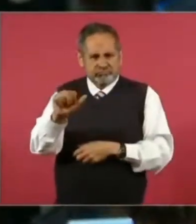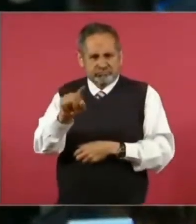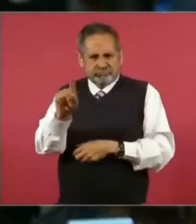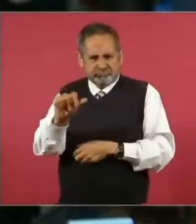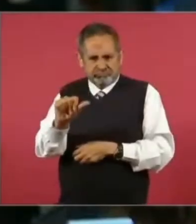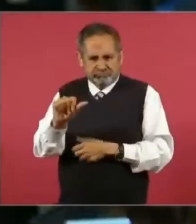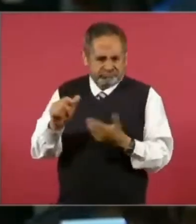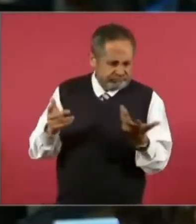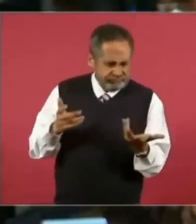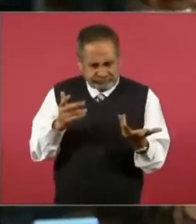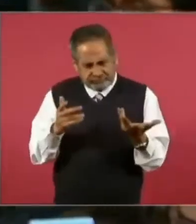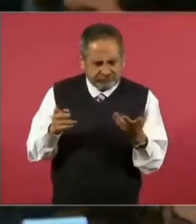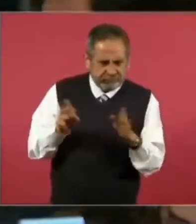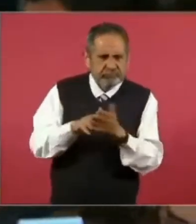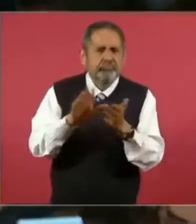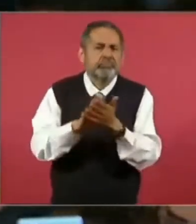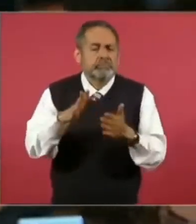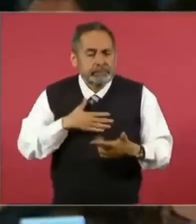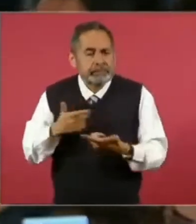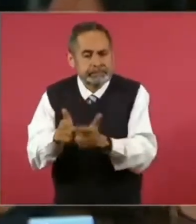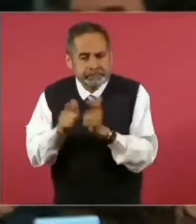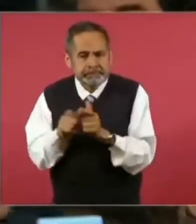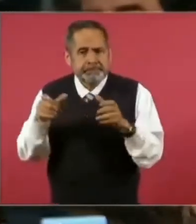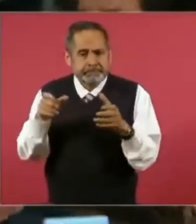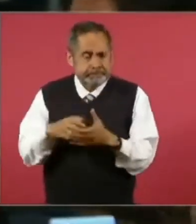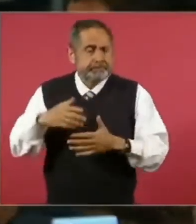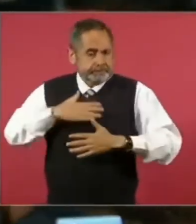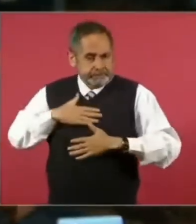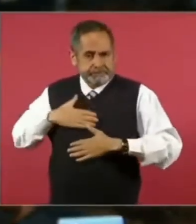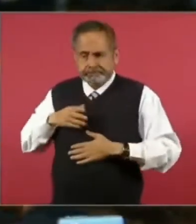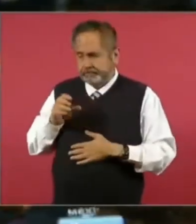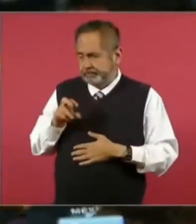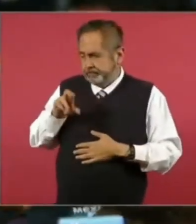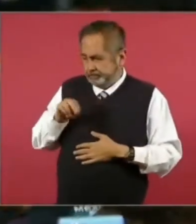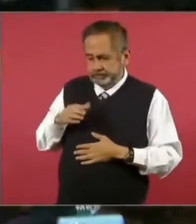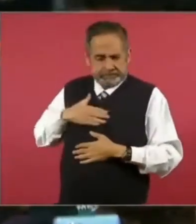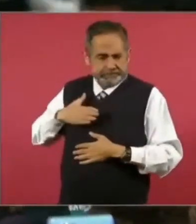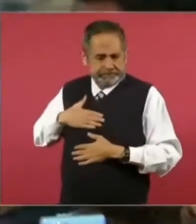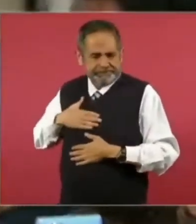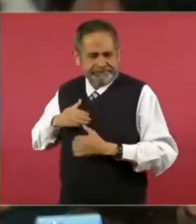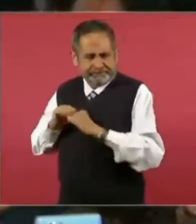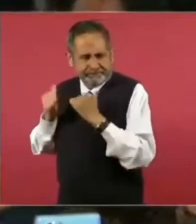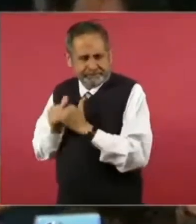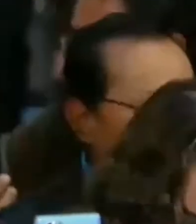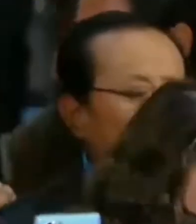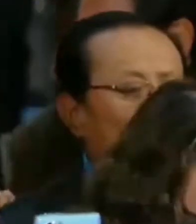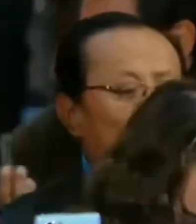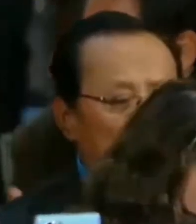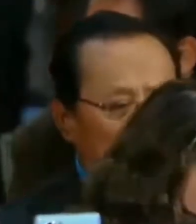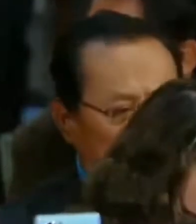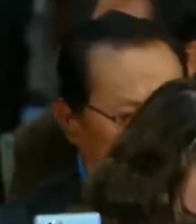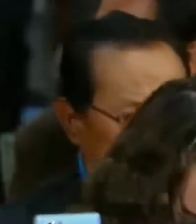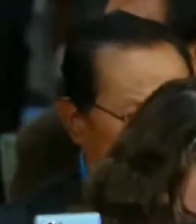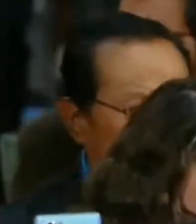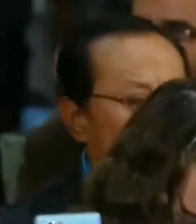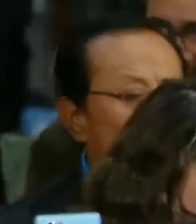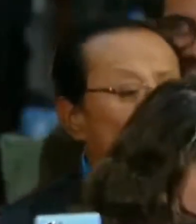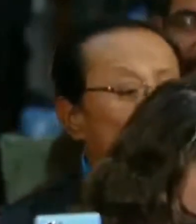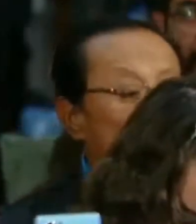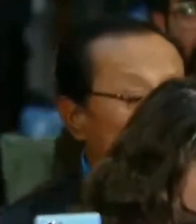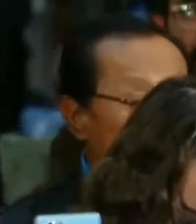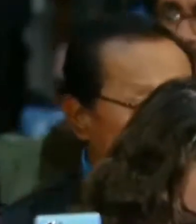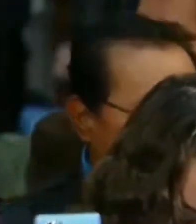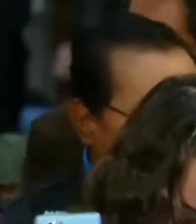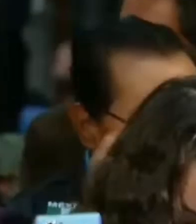personal y como grupo aquí en Oro Sólido, es un tema que nos interesa muchísimo porque efectivamente todos